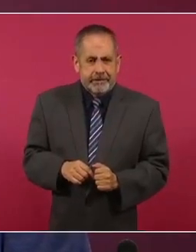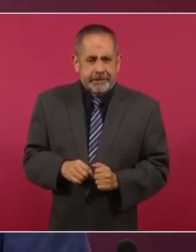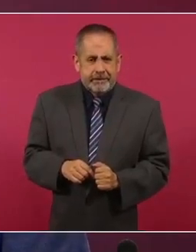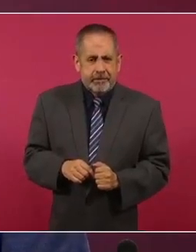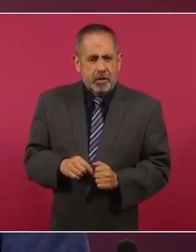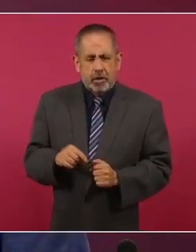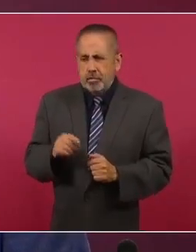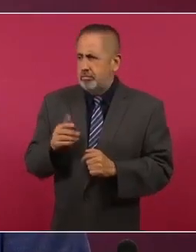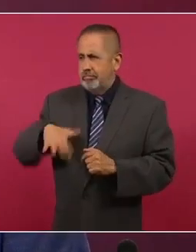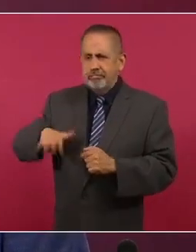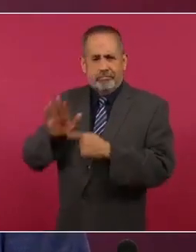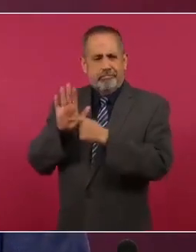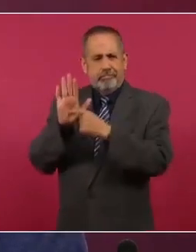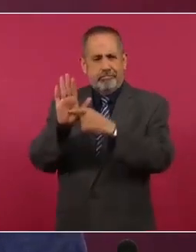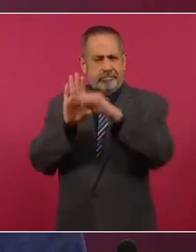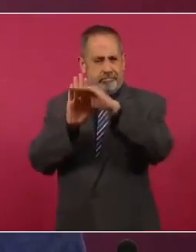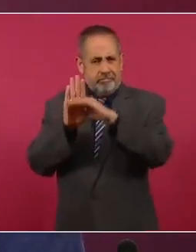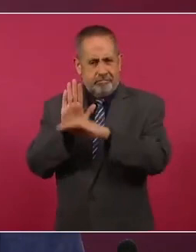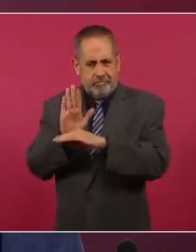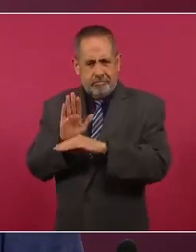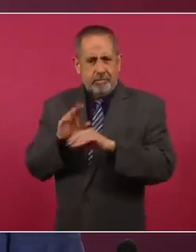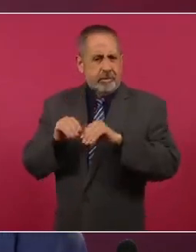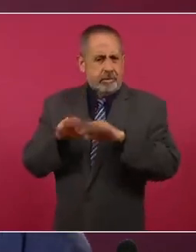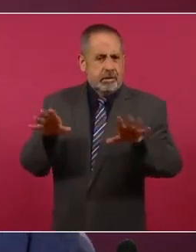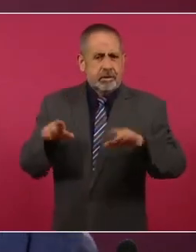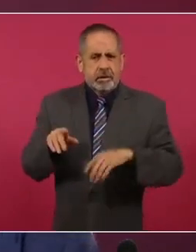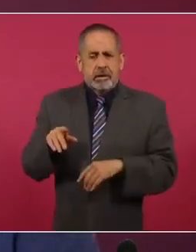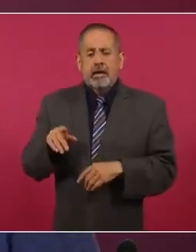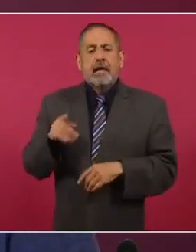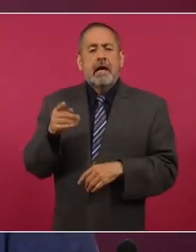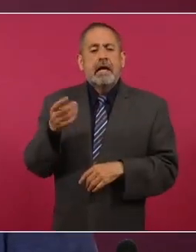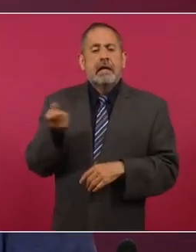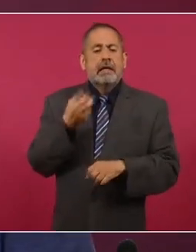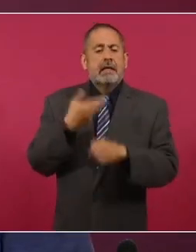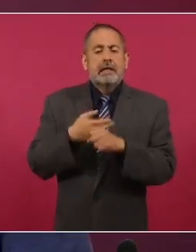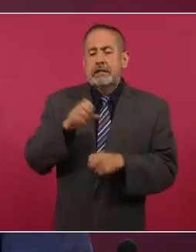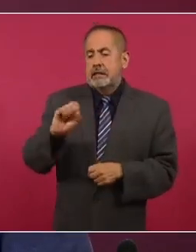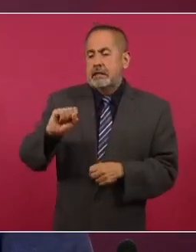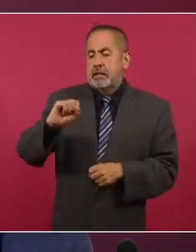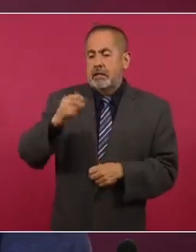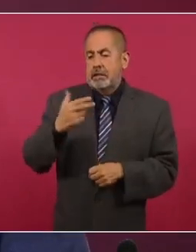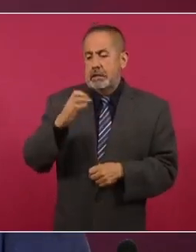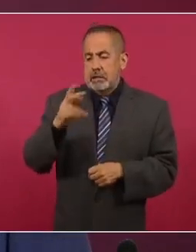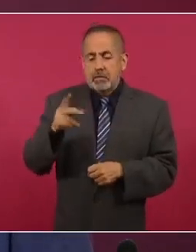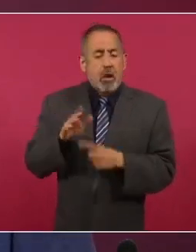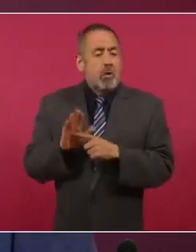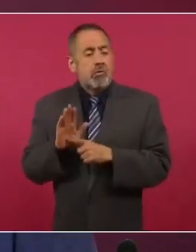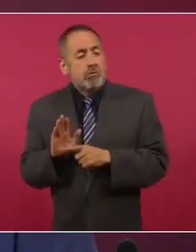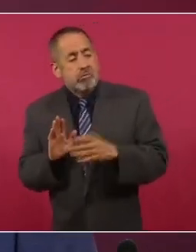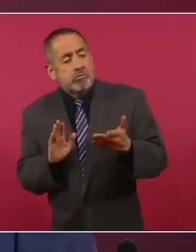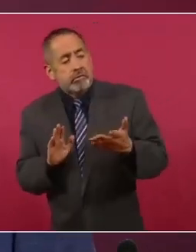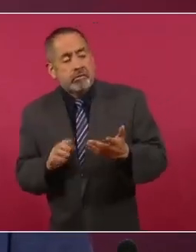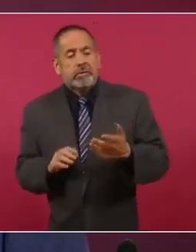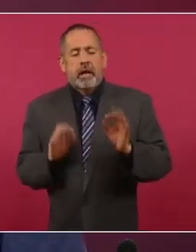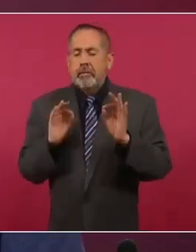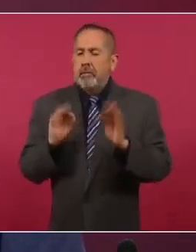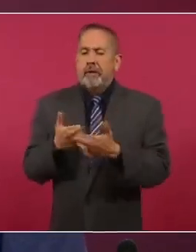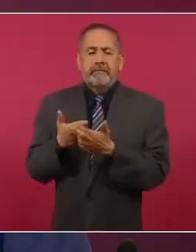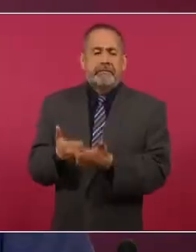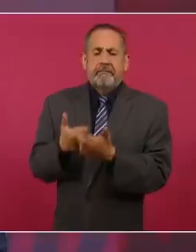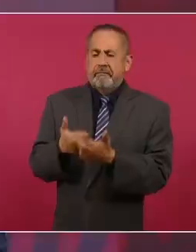presentó en una de las láminas del secretario de Hacienda, no hemos tenido necesidad